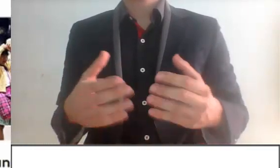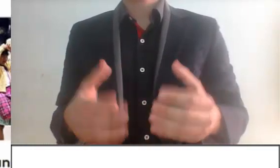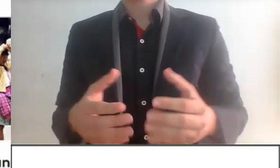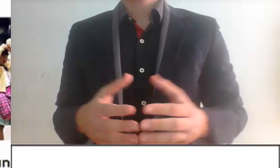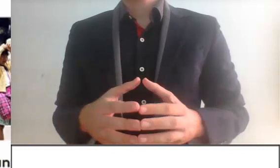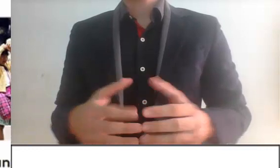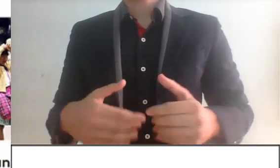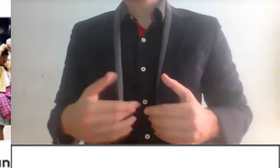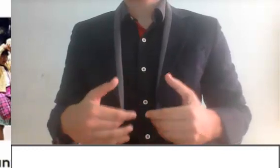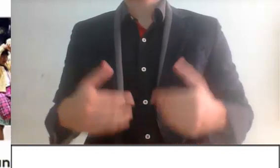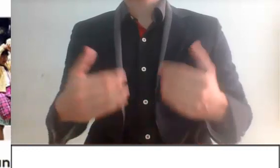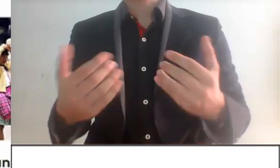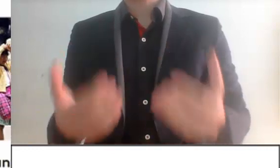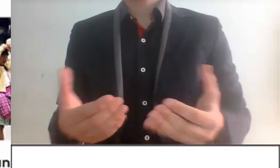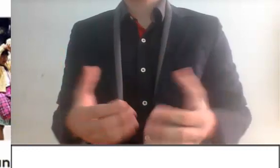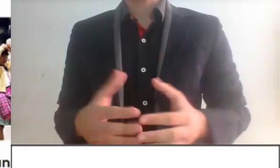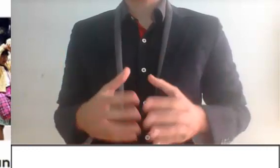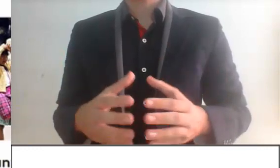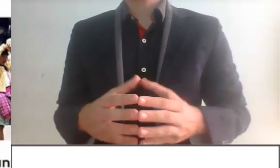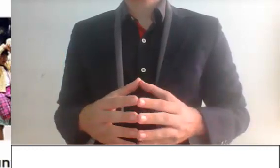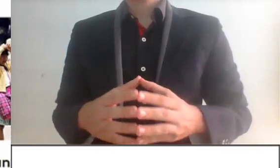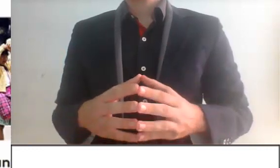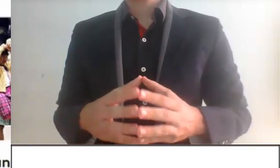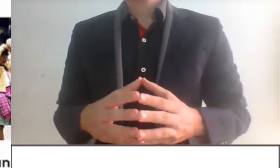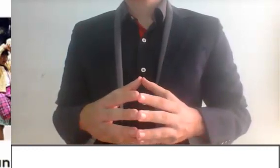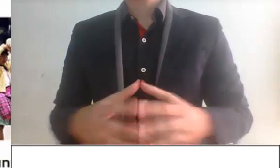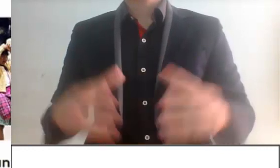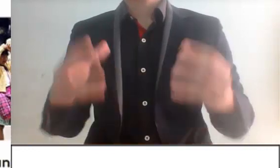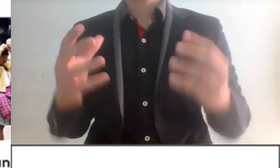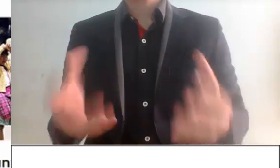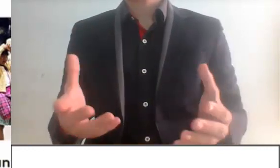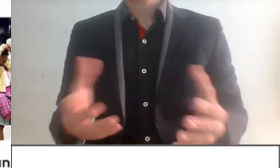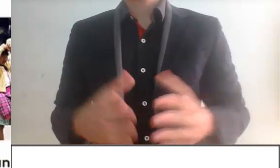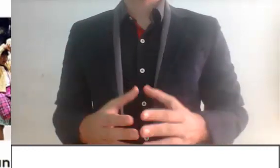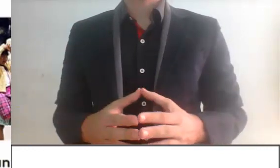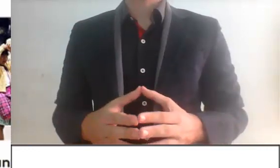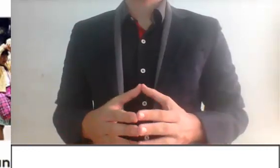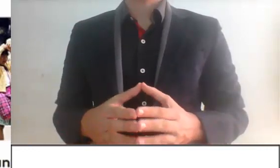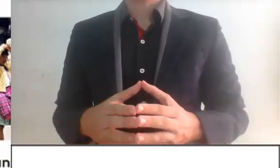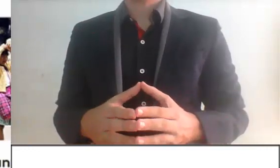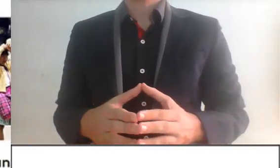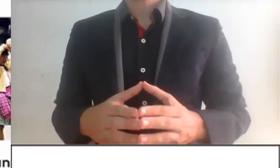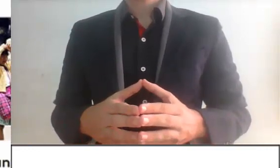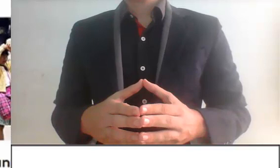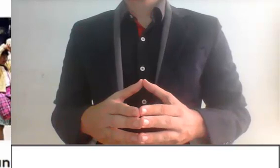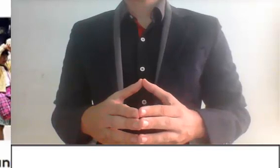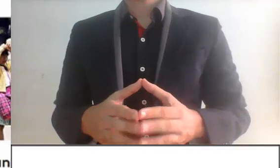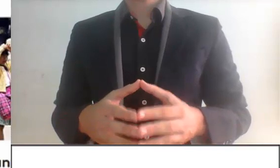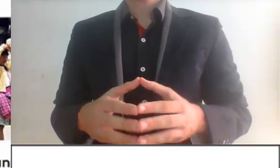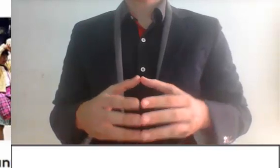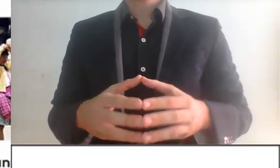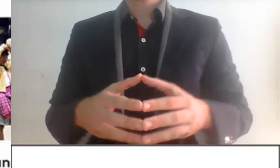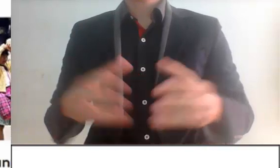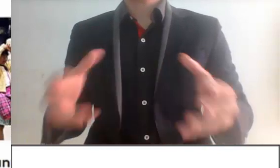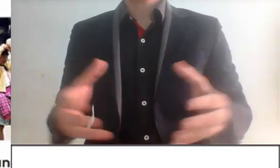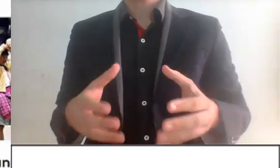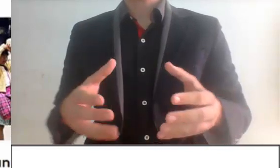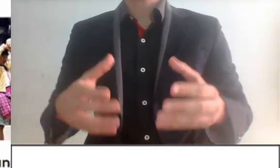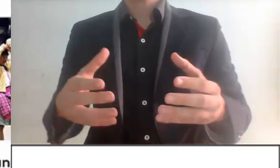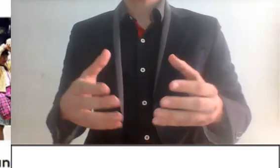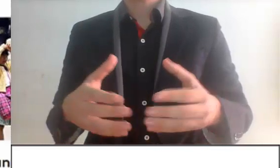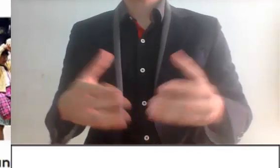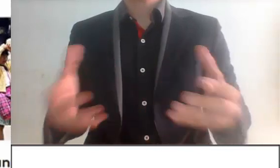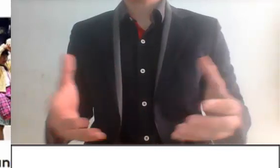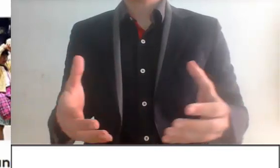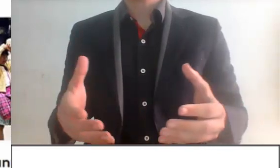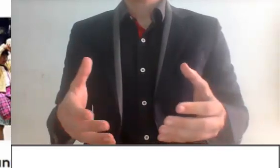se está enfocando en darle las herramientas y darle, digamos, los dientes al SAT para que pueda hacer que estos grandes contribuyentes,